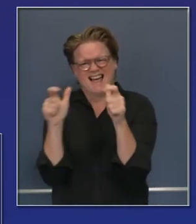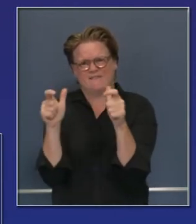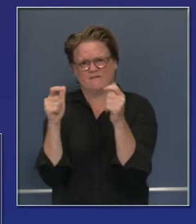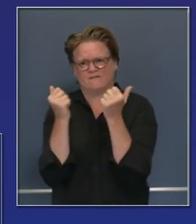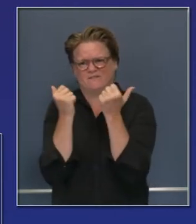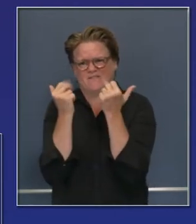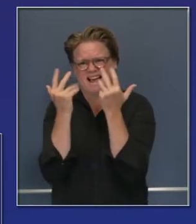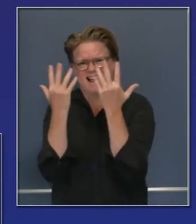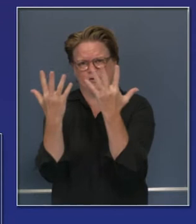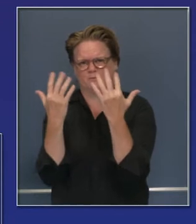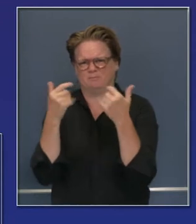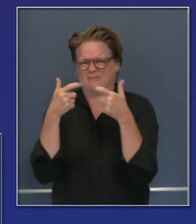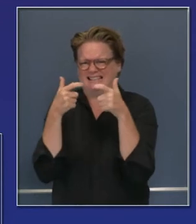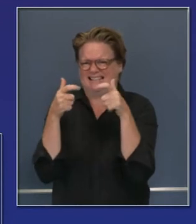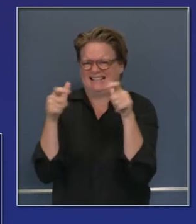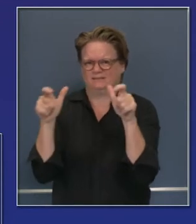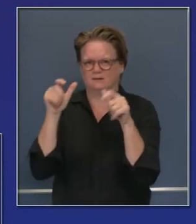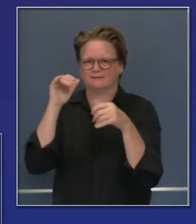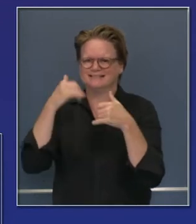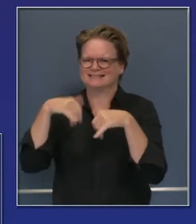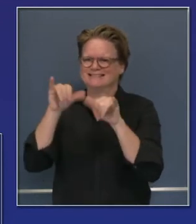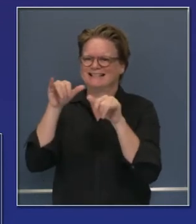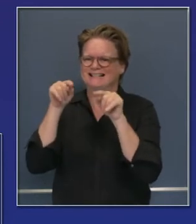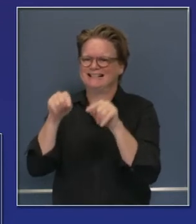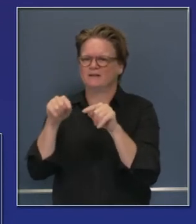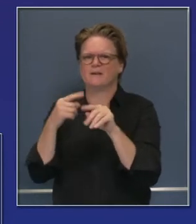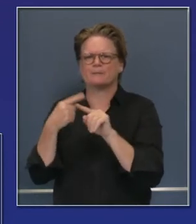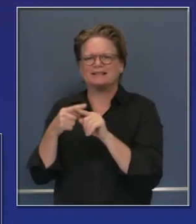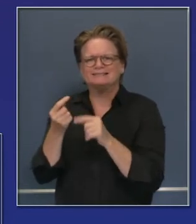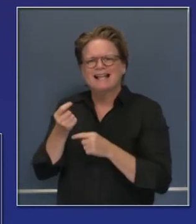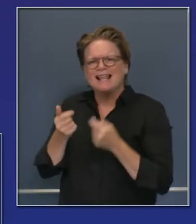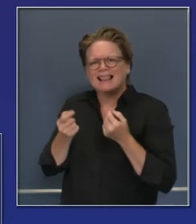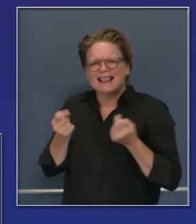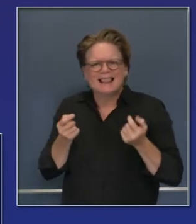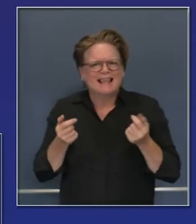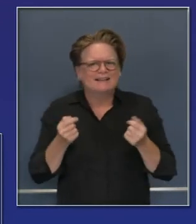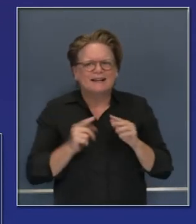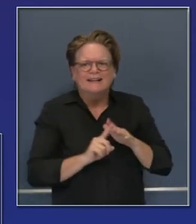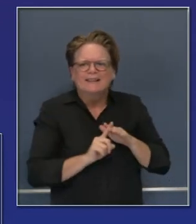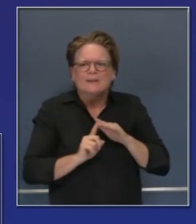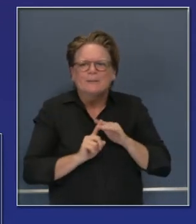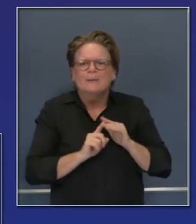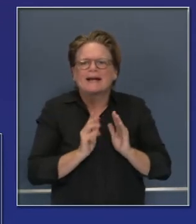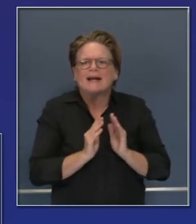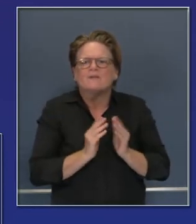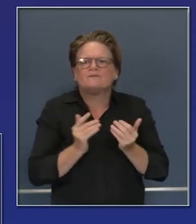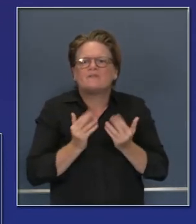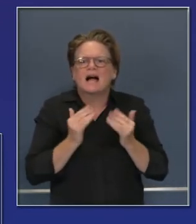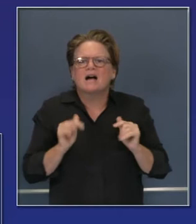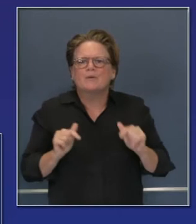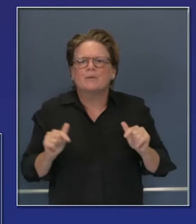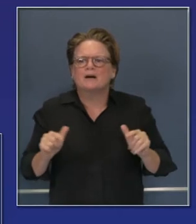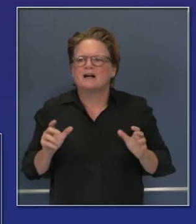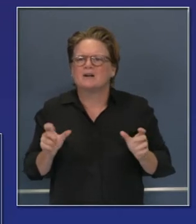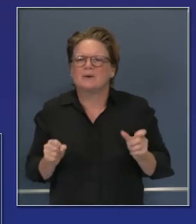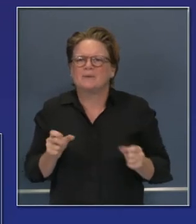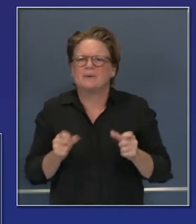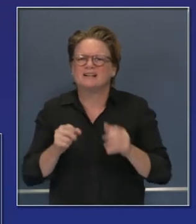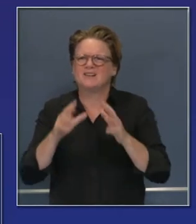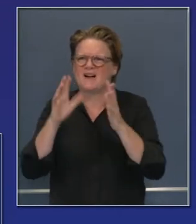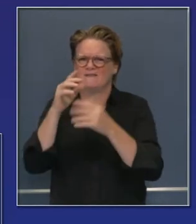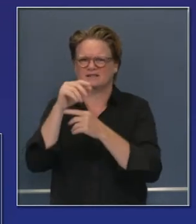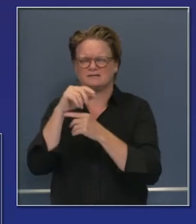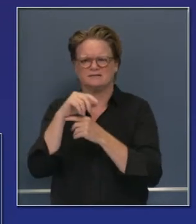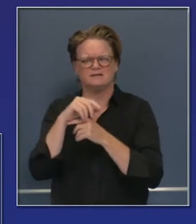claro, están creciendo casi a cada hora en el estado y hay que estar pensando en ellos. Lamentablemente,